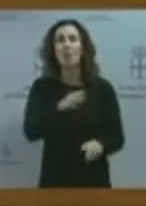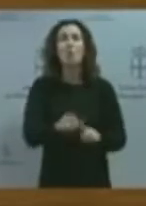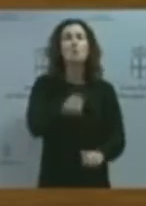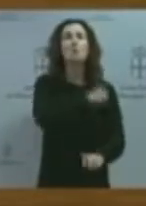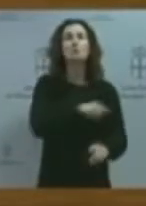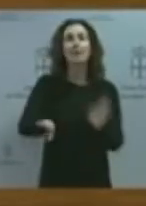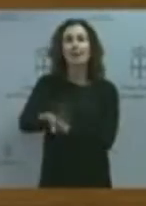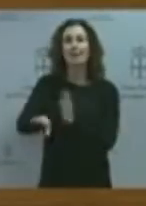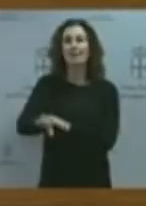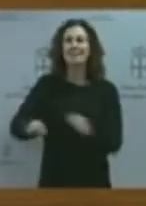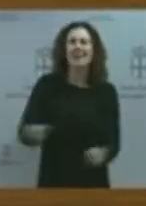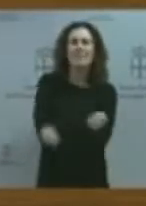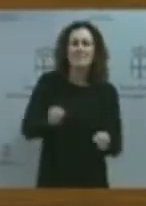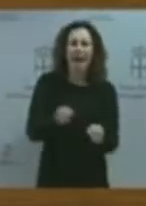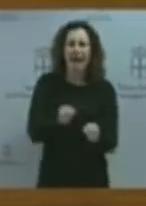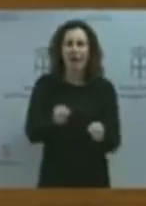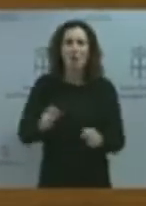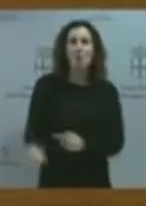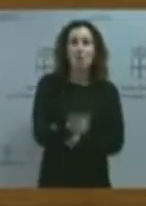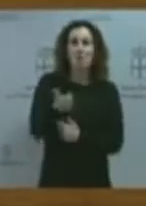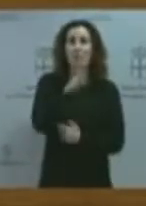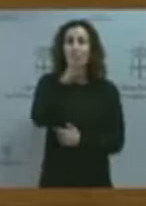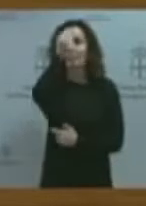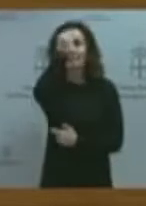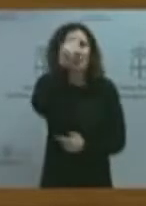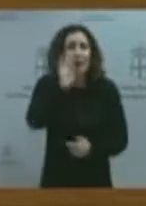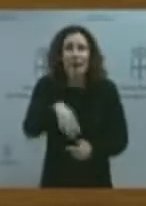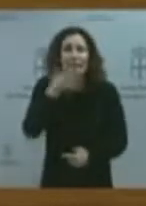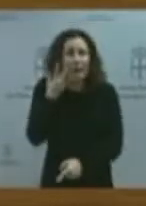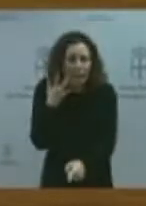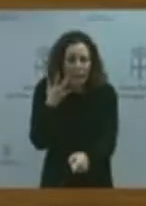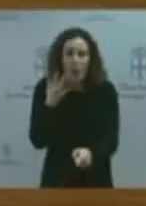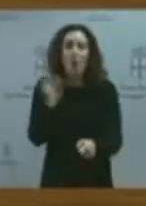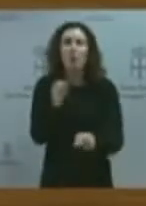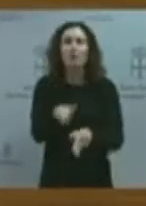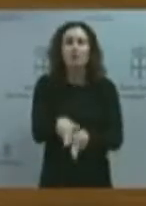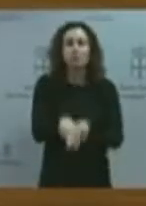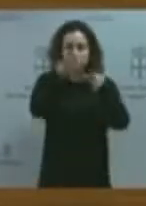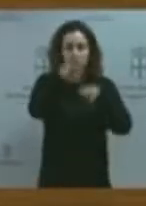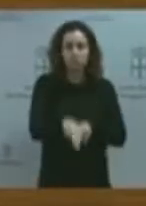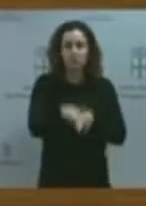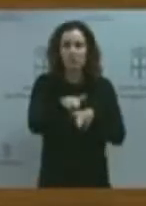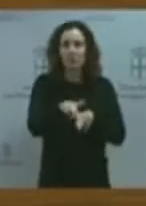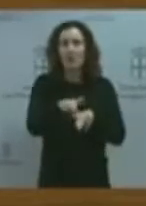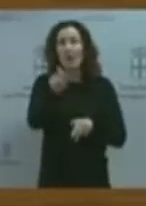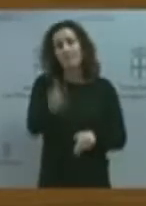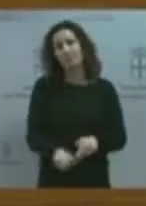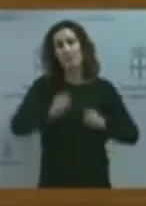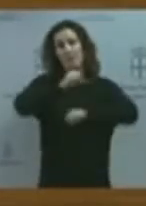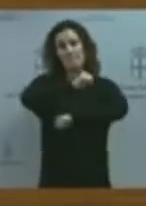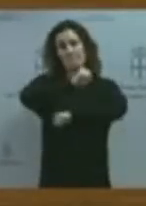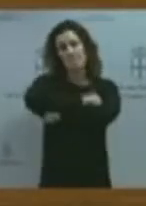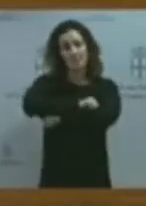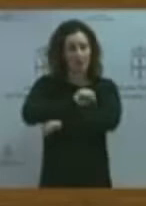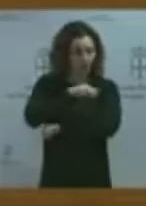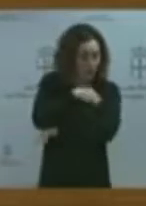porque creían que era un catalán. O que le disparen una bengala a una persona mayor que estaba asomada a una ventana. Señor